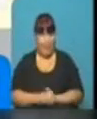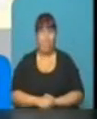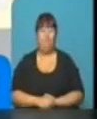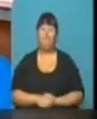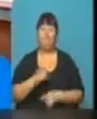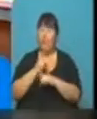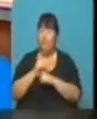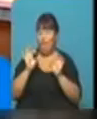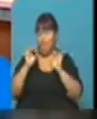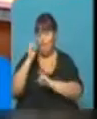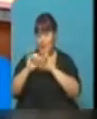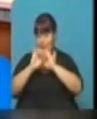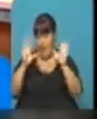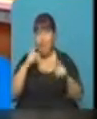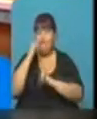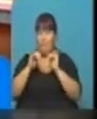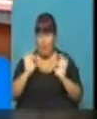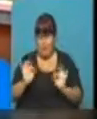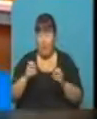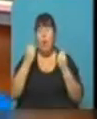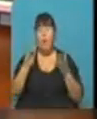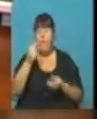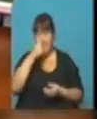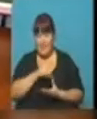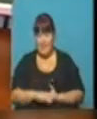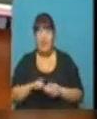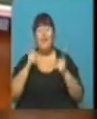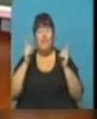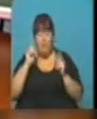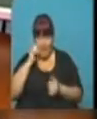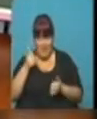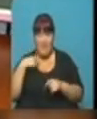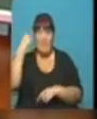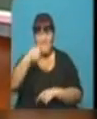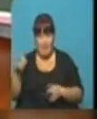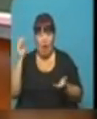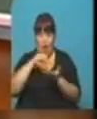Como siempre, impecable el trabajo, impecable el informe. Buen fin de semana, que la pasen muy bien, la semana que viene, contacto nuevamente con ustedes.